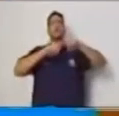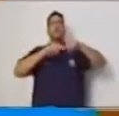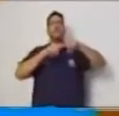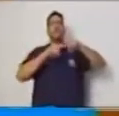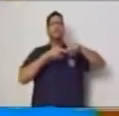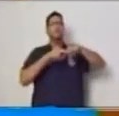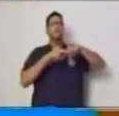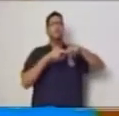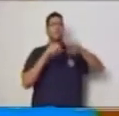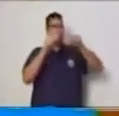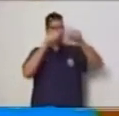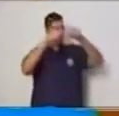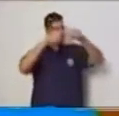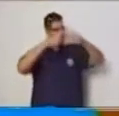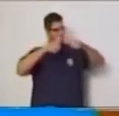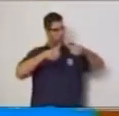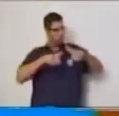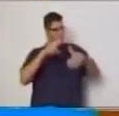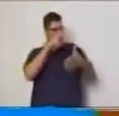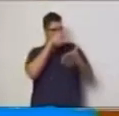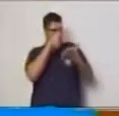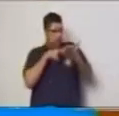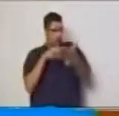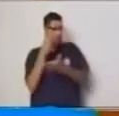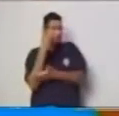analicemos por favor